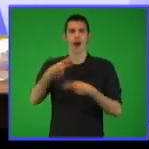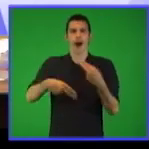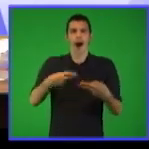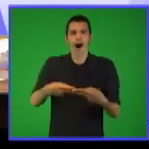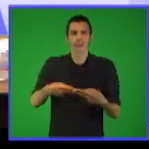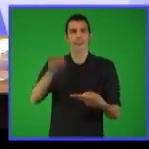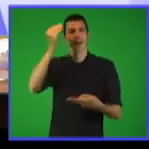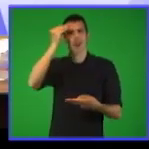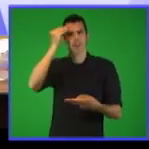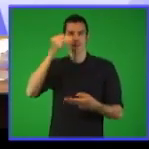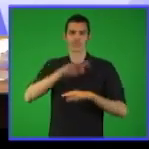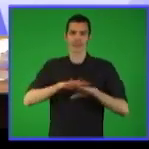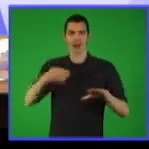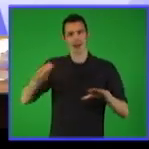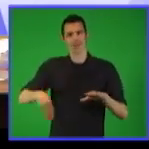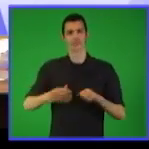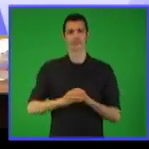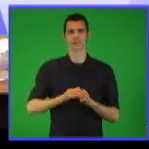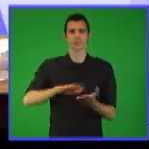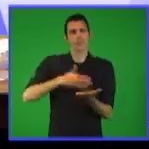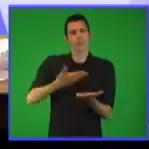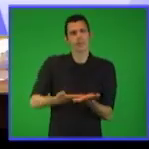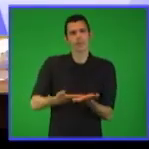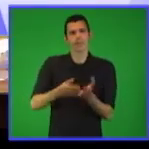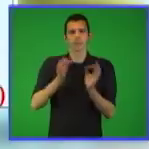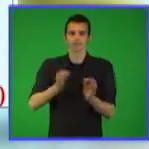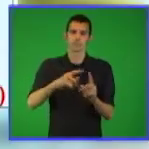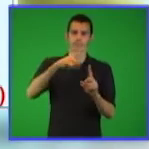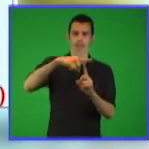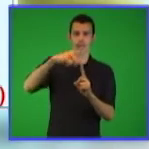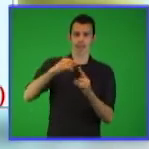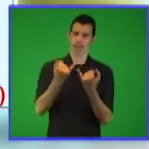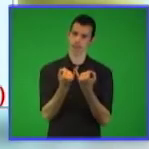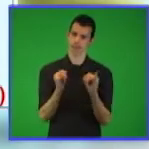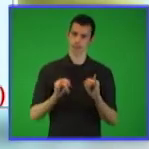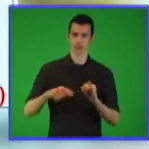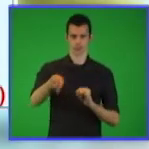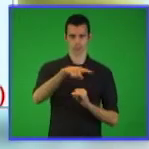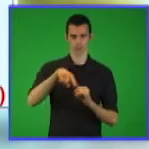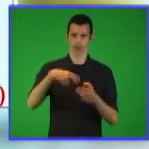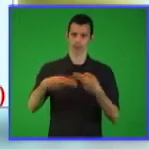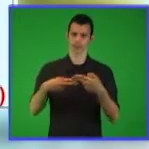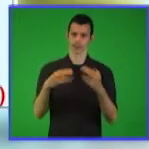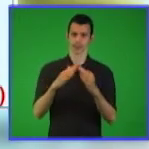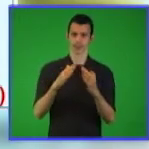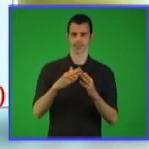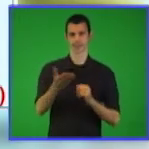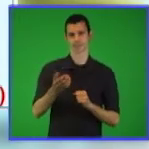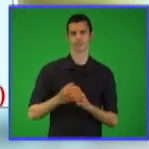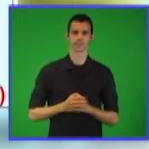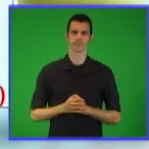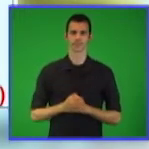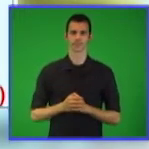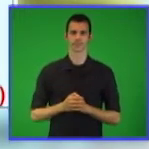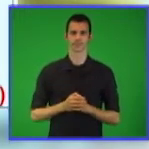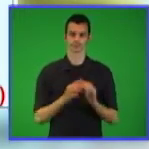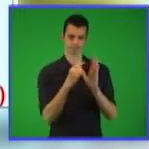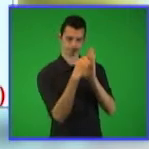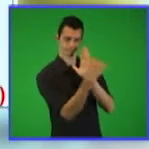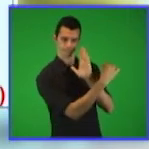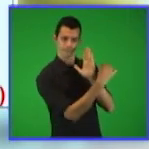haciendo. ¿Cómo lo vamos a hacer? Observen esta actividad que les vamos a proponer. Van a estudiar